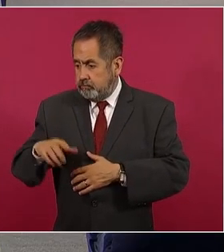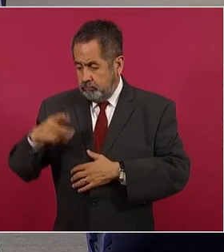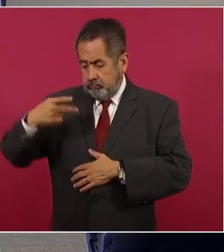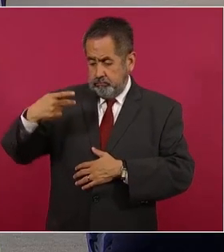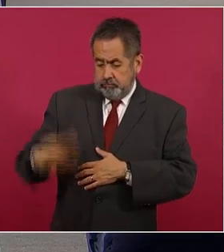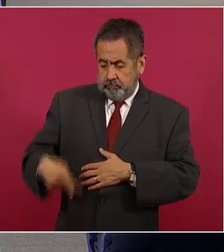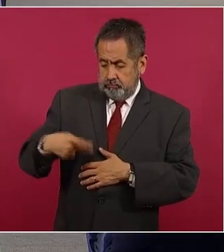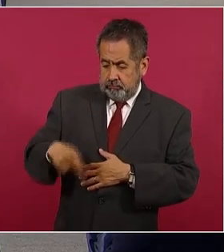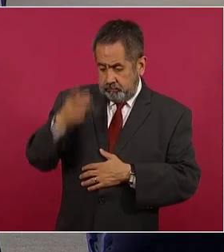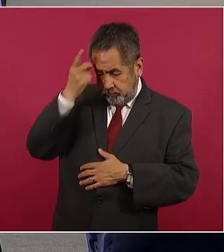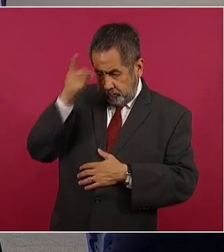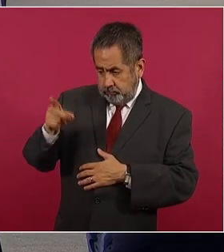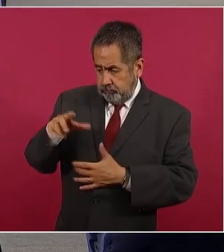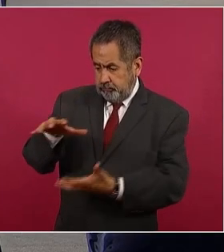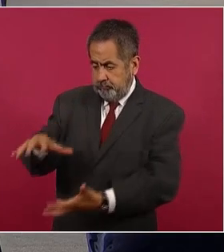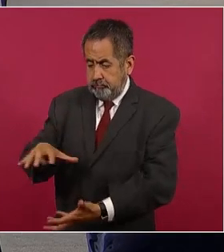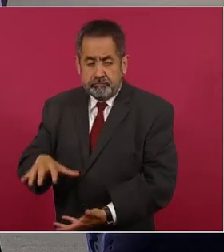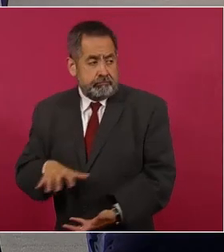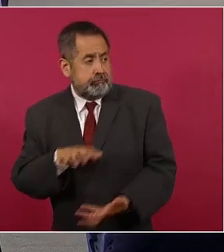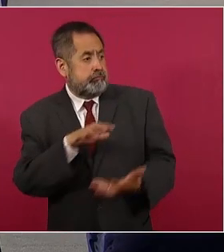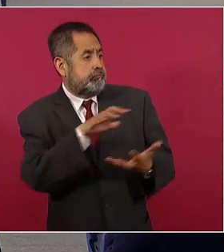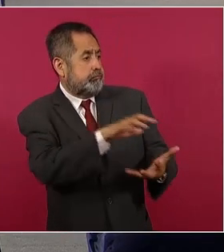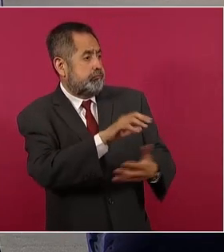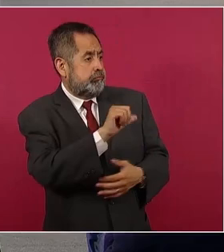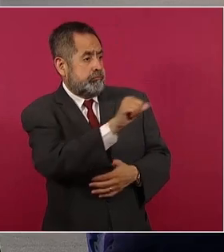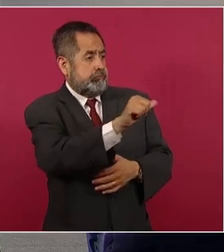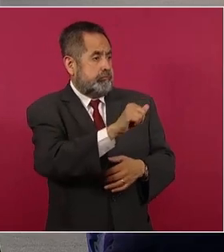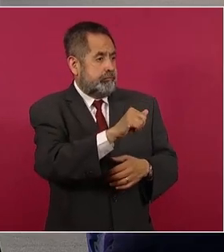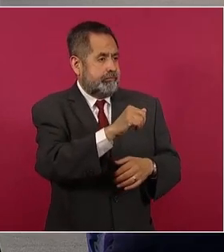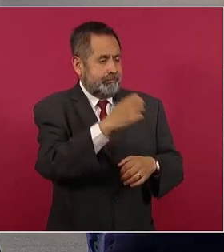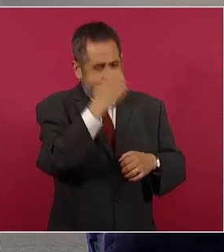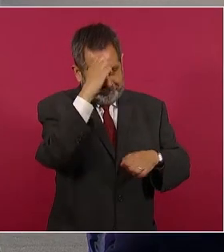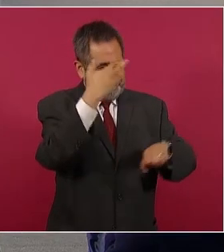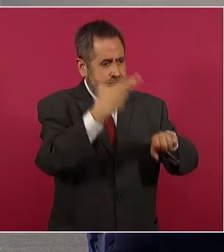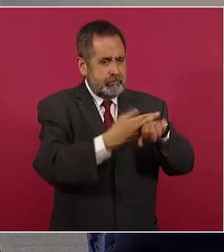naturales a empresas extranjeras traiciona a la patria.